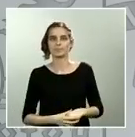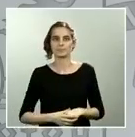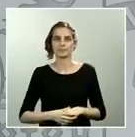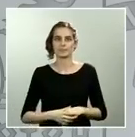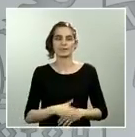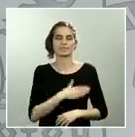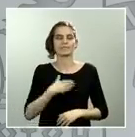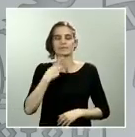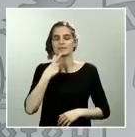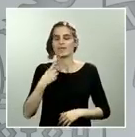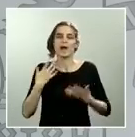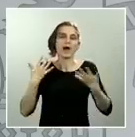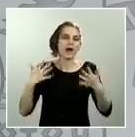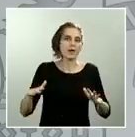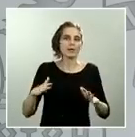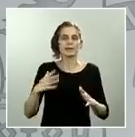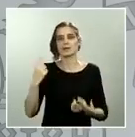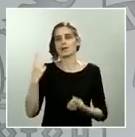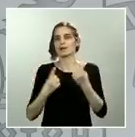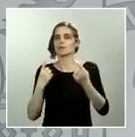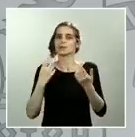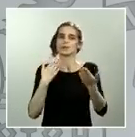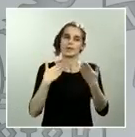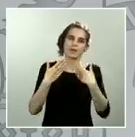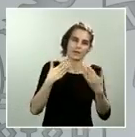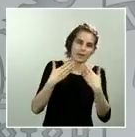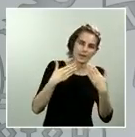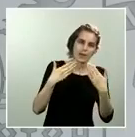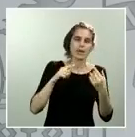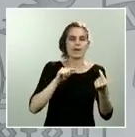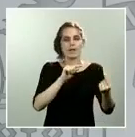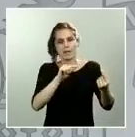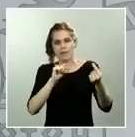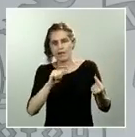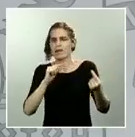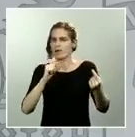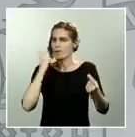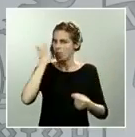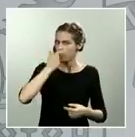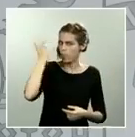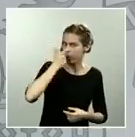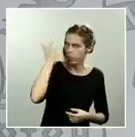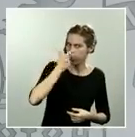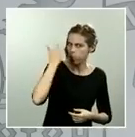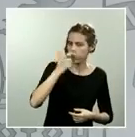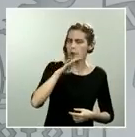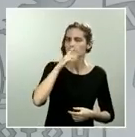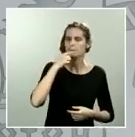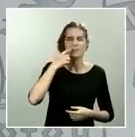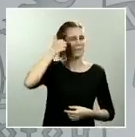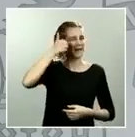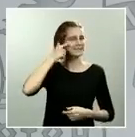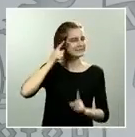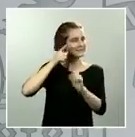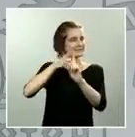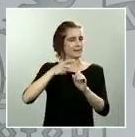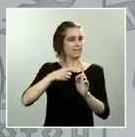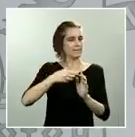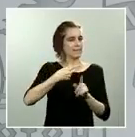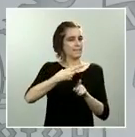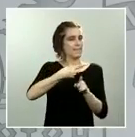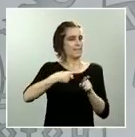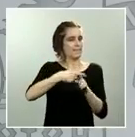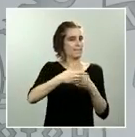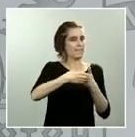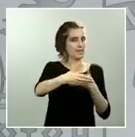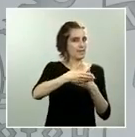que se puedan prolongar porque su cometido esté en el medio plazo, evidentemente, para las cuestiones del corto plazo, algunas